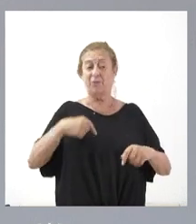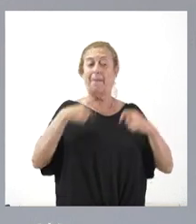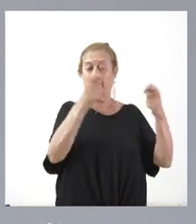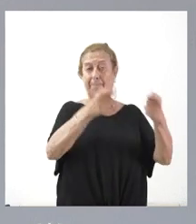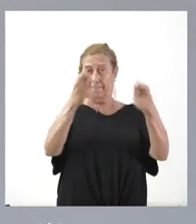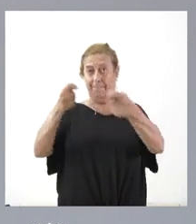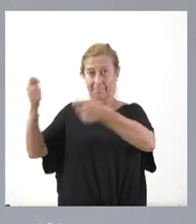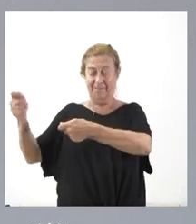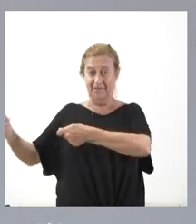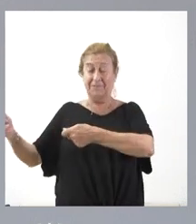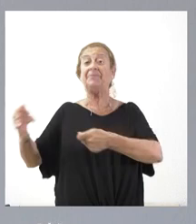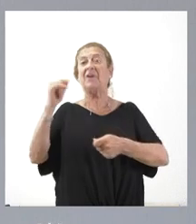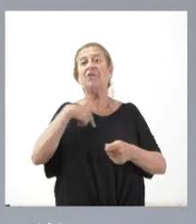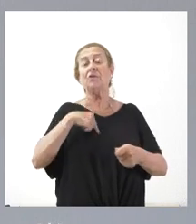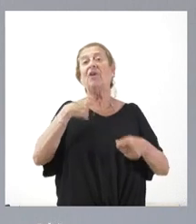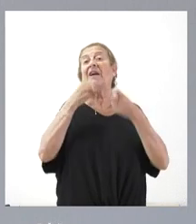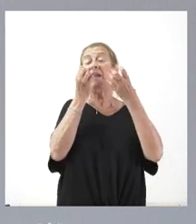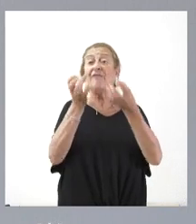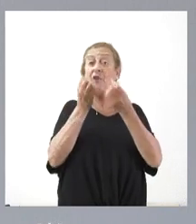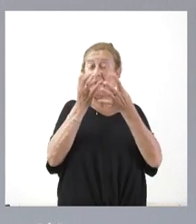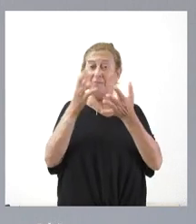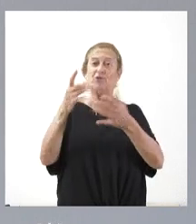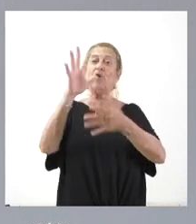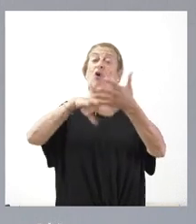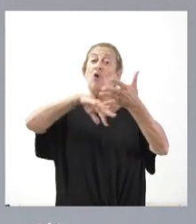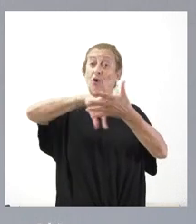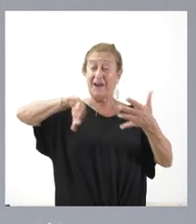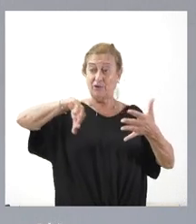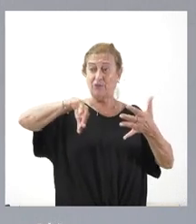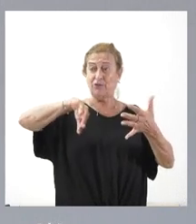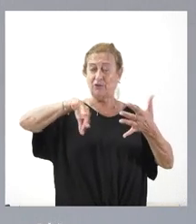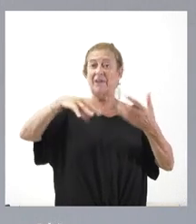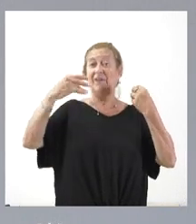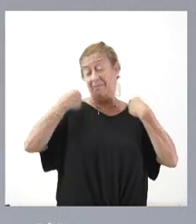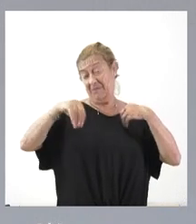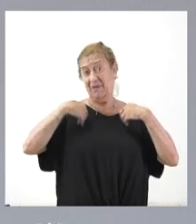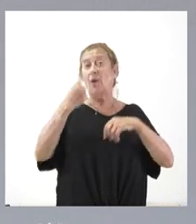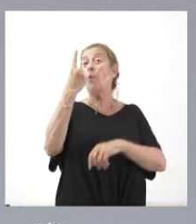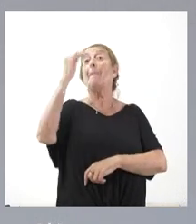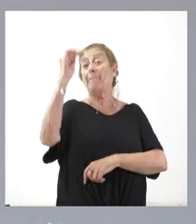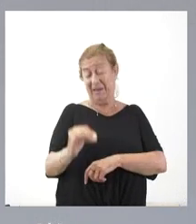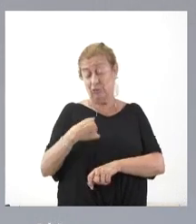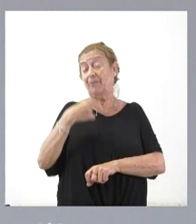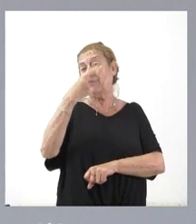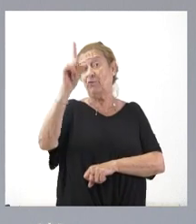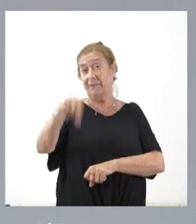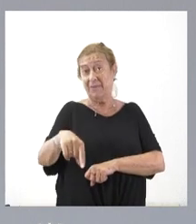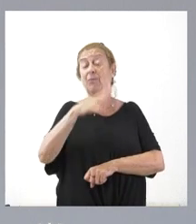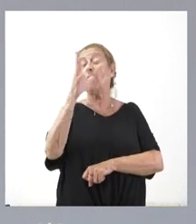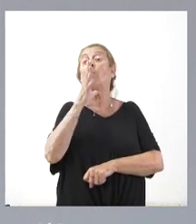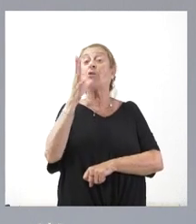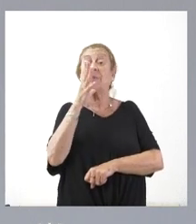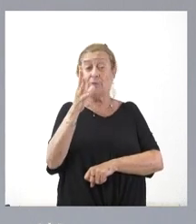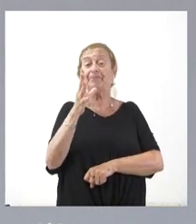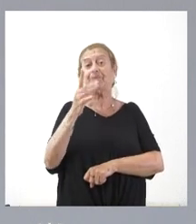de estas responsabilidades y les informaremos de los horarios de las mismas, a excepción, como he señalado, por el motivo indicado